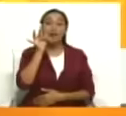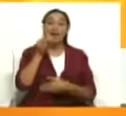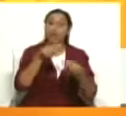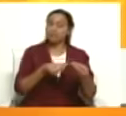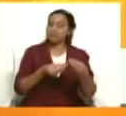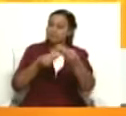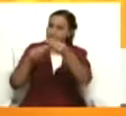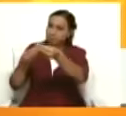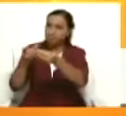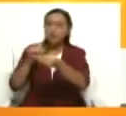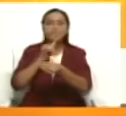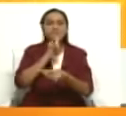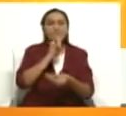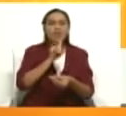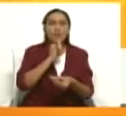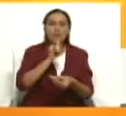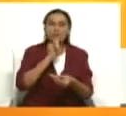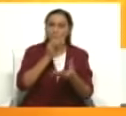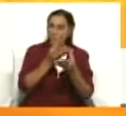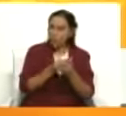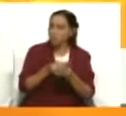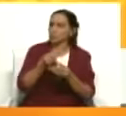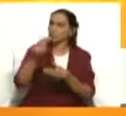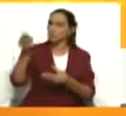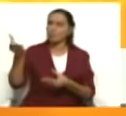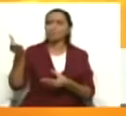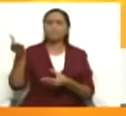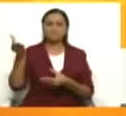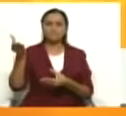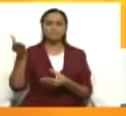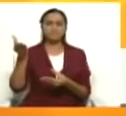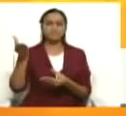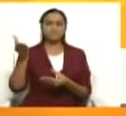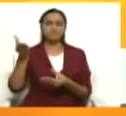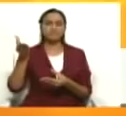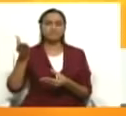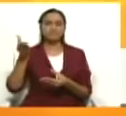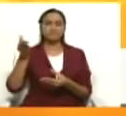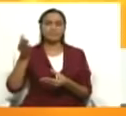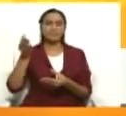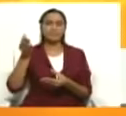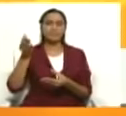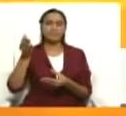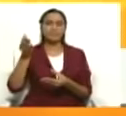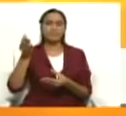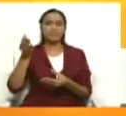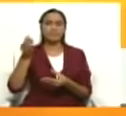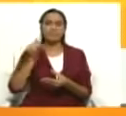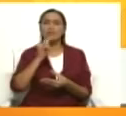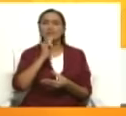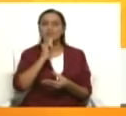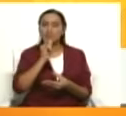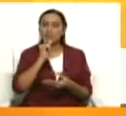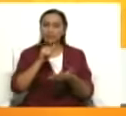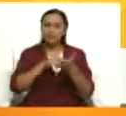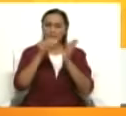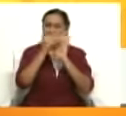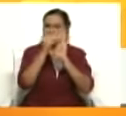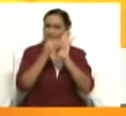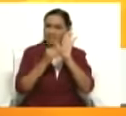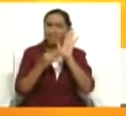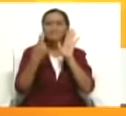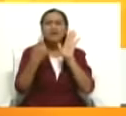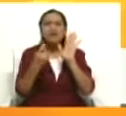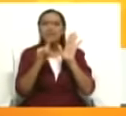realmente información que debemos decir en su momento con señales de precariedad, incompletas. Por